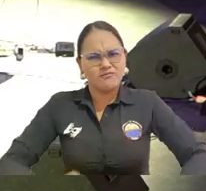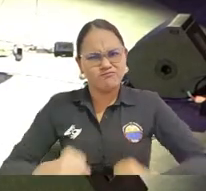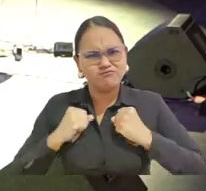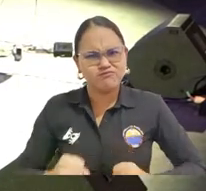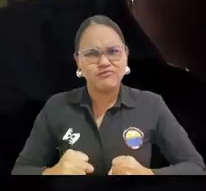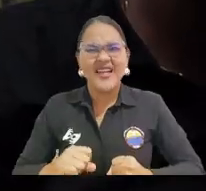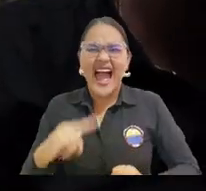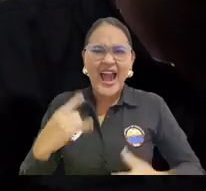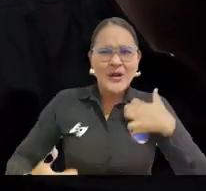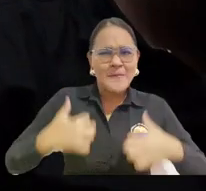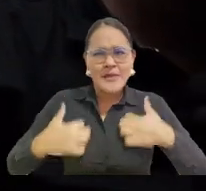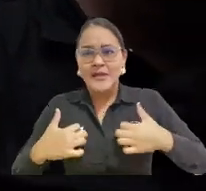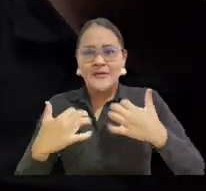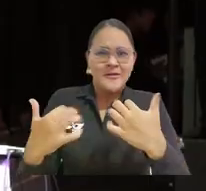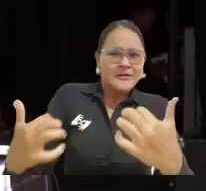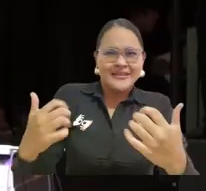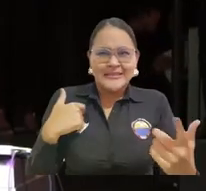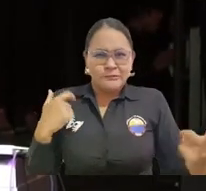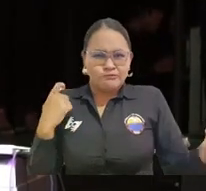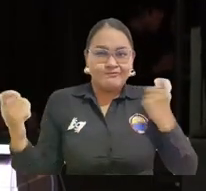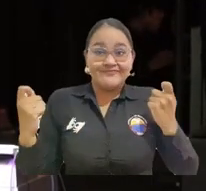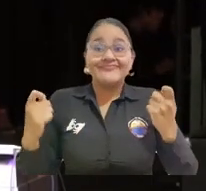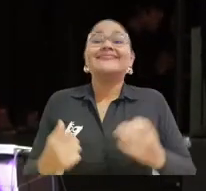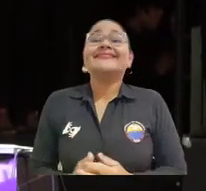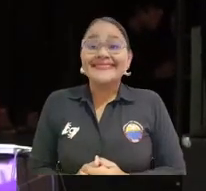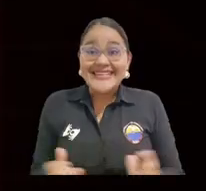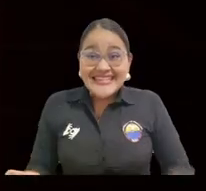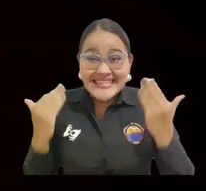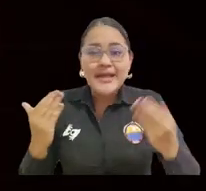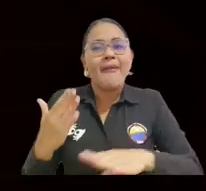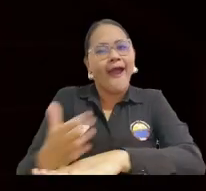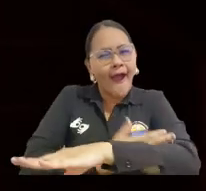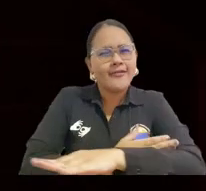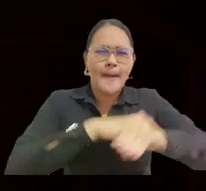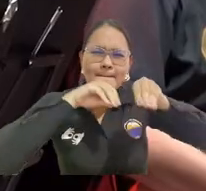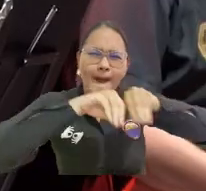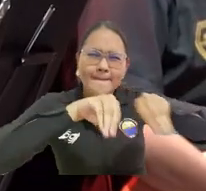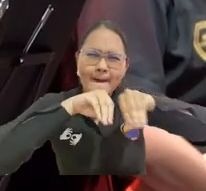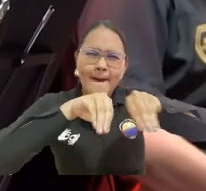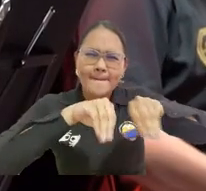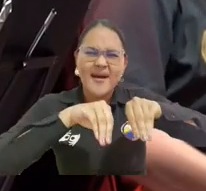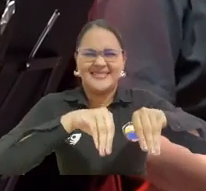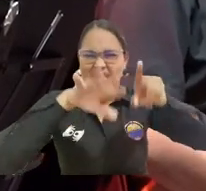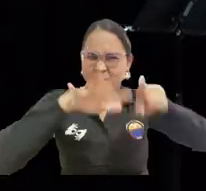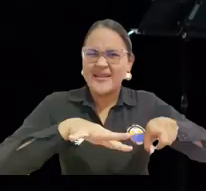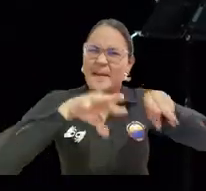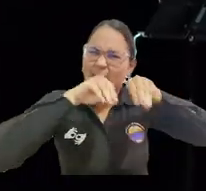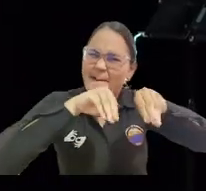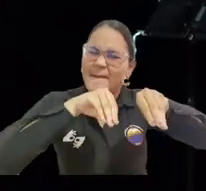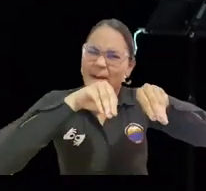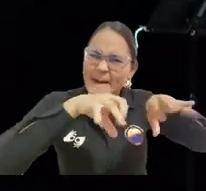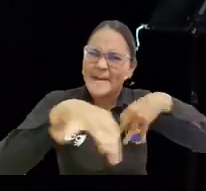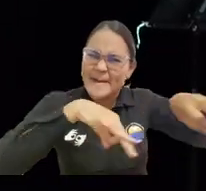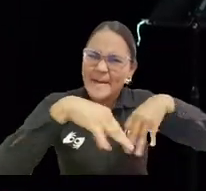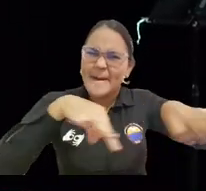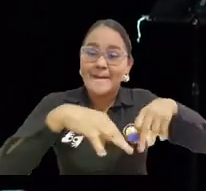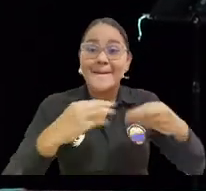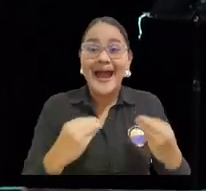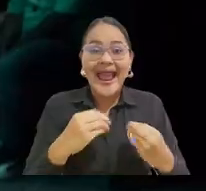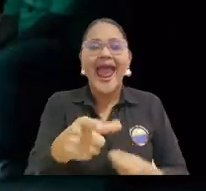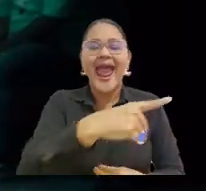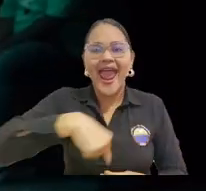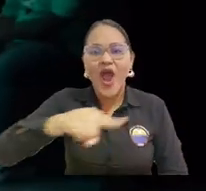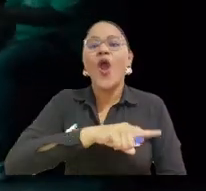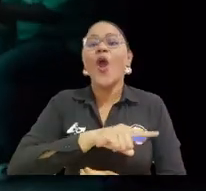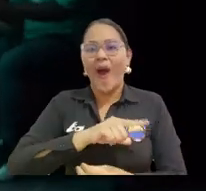músicos venciendo miedos y aprendiendo sobre manejo de público. Esto fruto de los talleres prácticos que desarrollan durante el semestre,